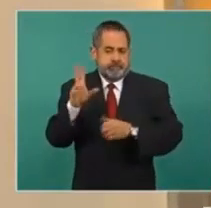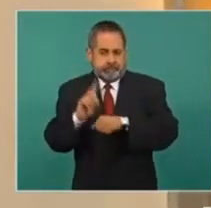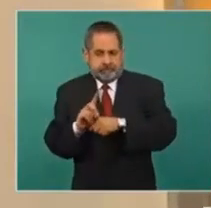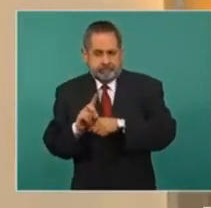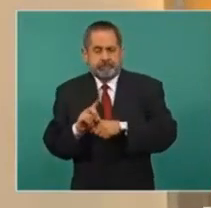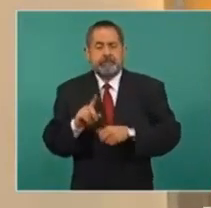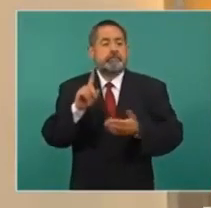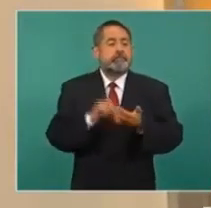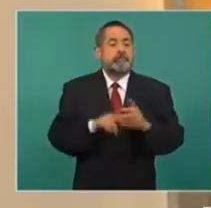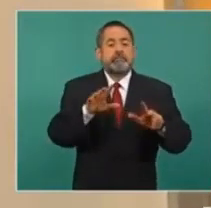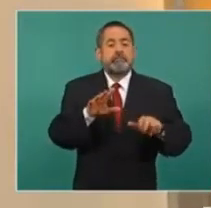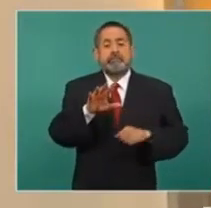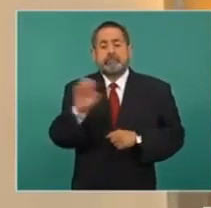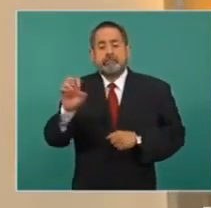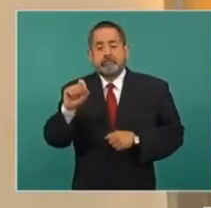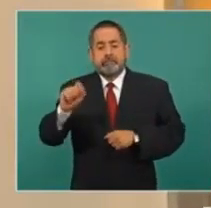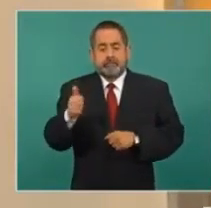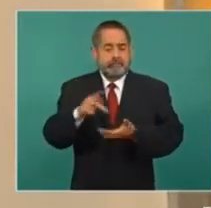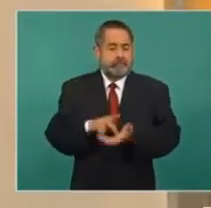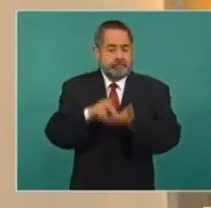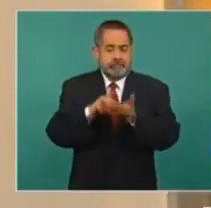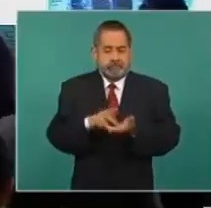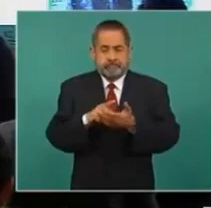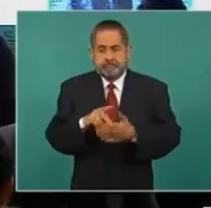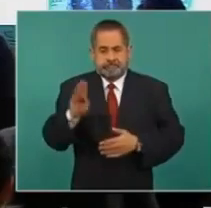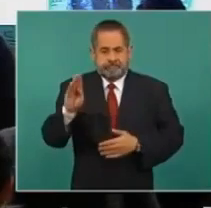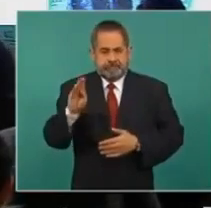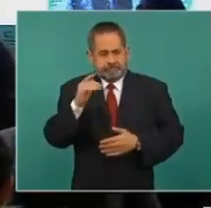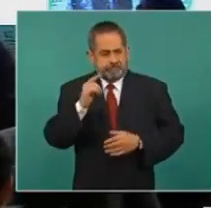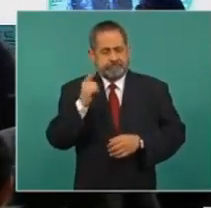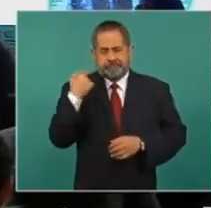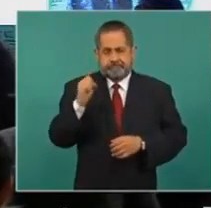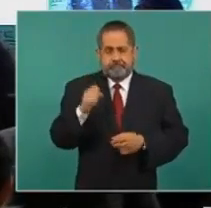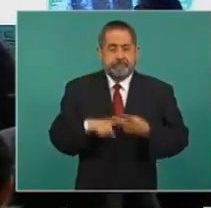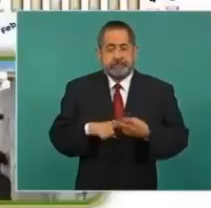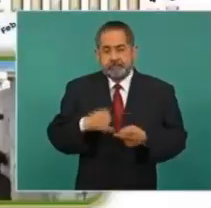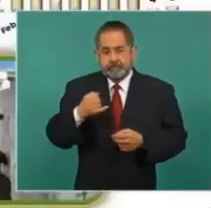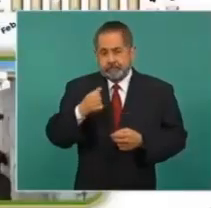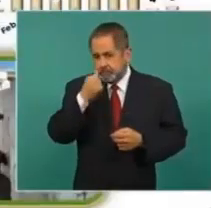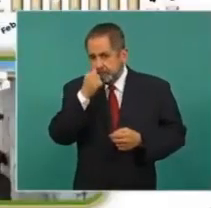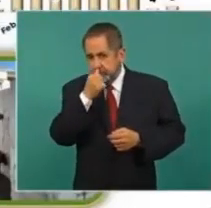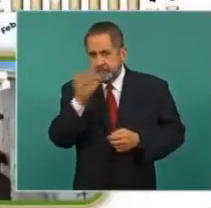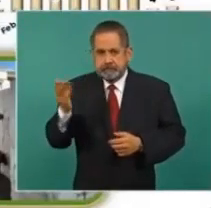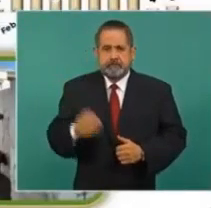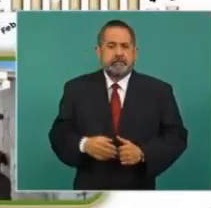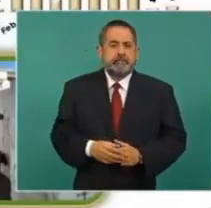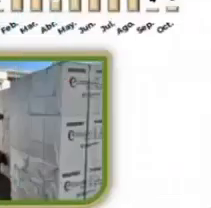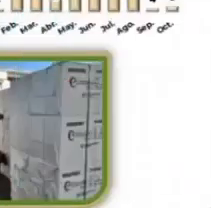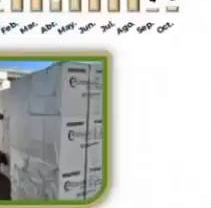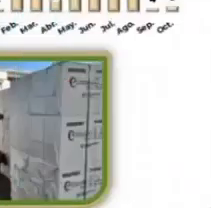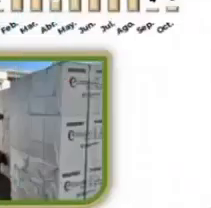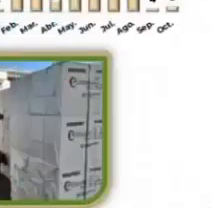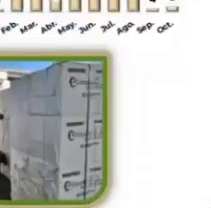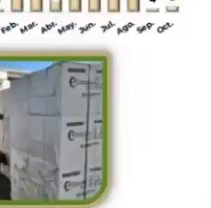se tuvieron 1.526 kilogramos en septiembre. En cocaína, 281 kilogramos